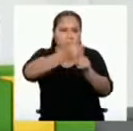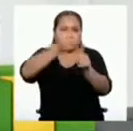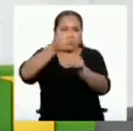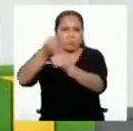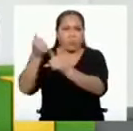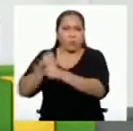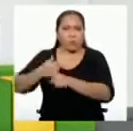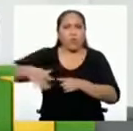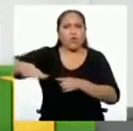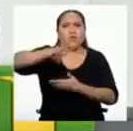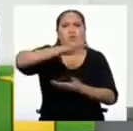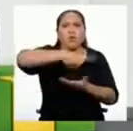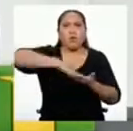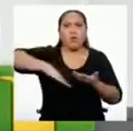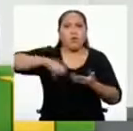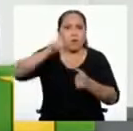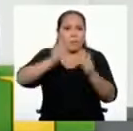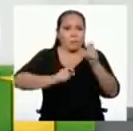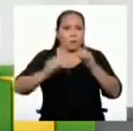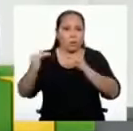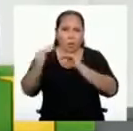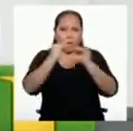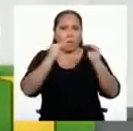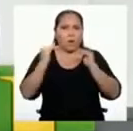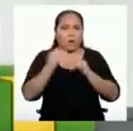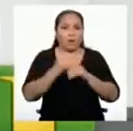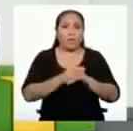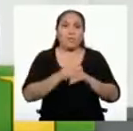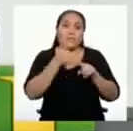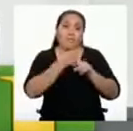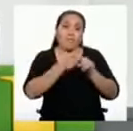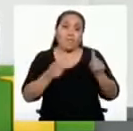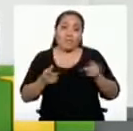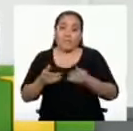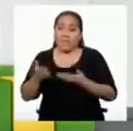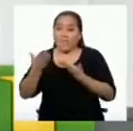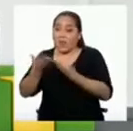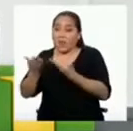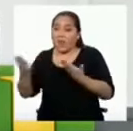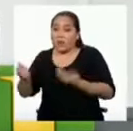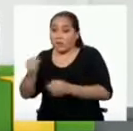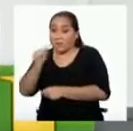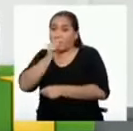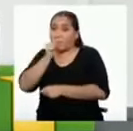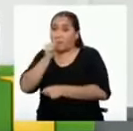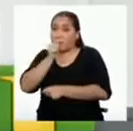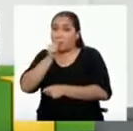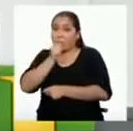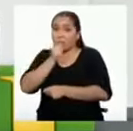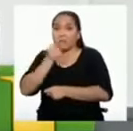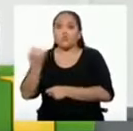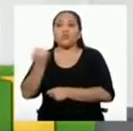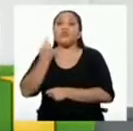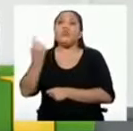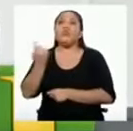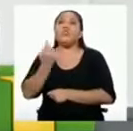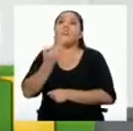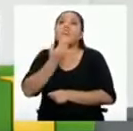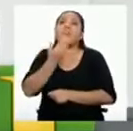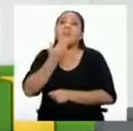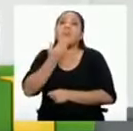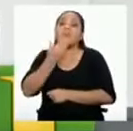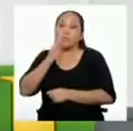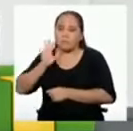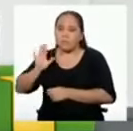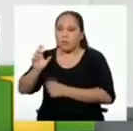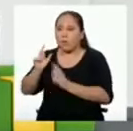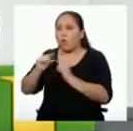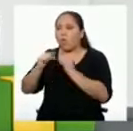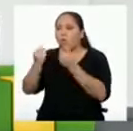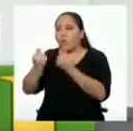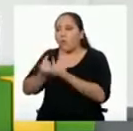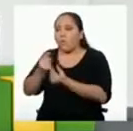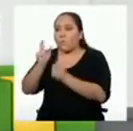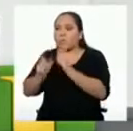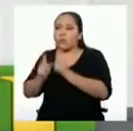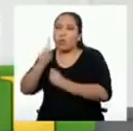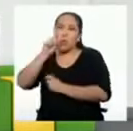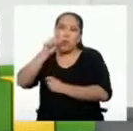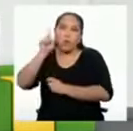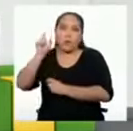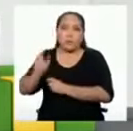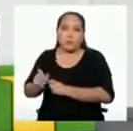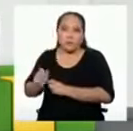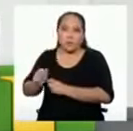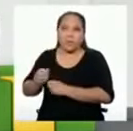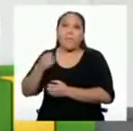ciudadanos por igual. A diferencia de los bienes privados sobre los cuales tienen derecho exclusivo una persona o grupo de personas,